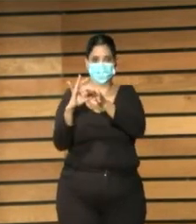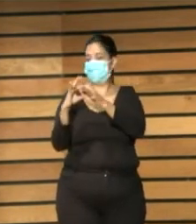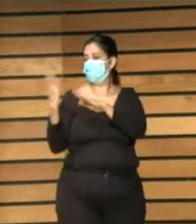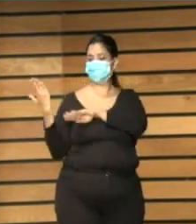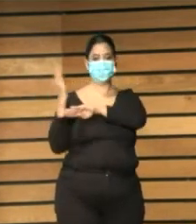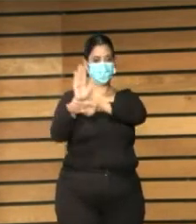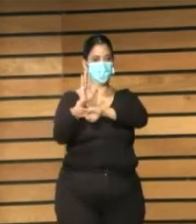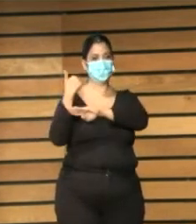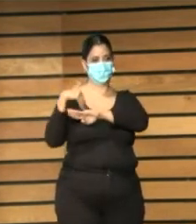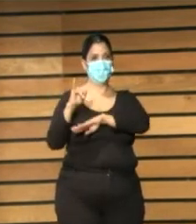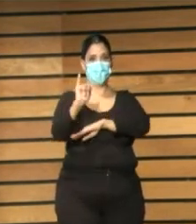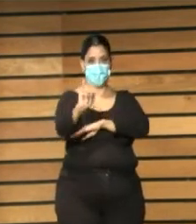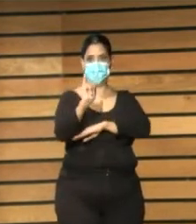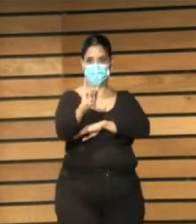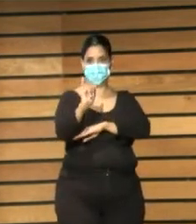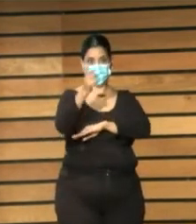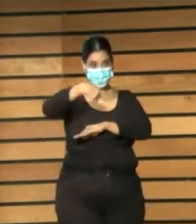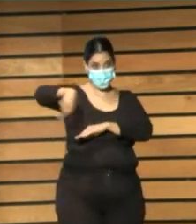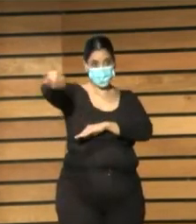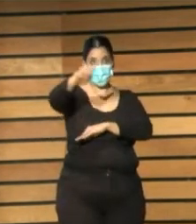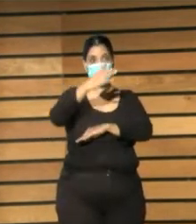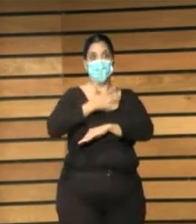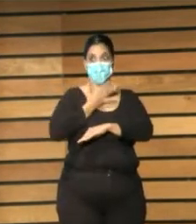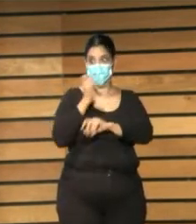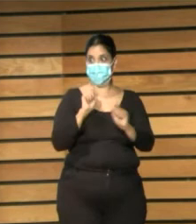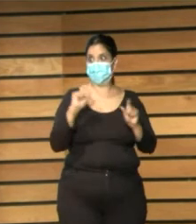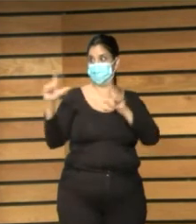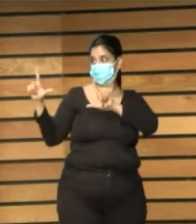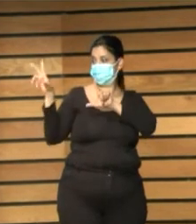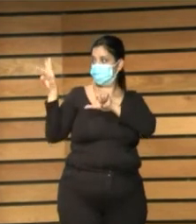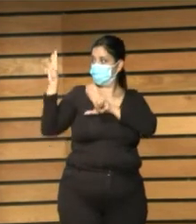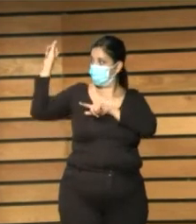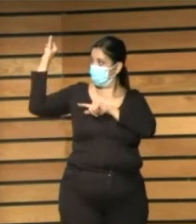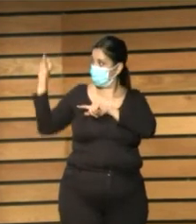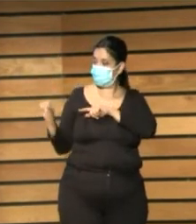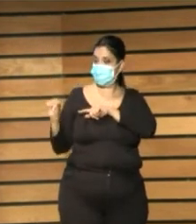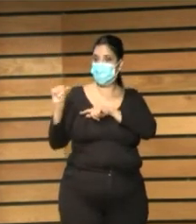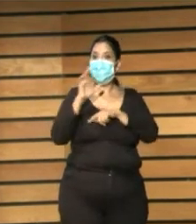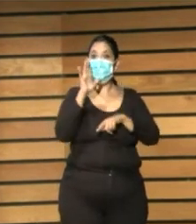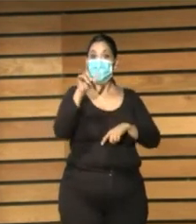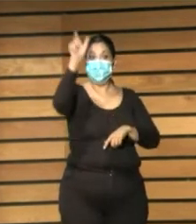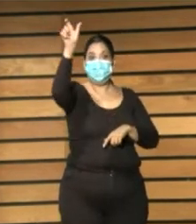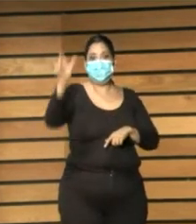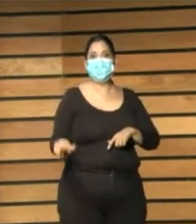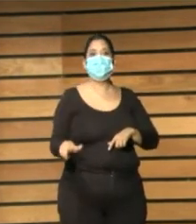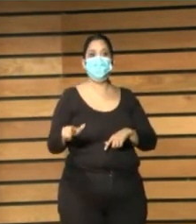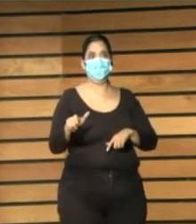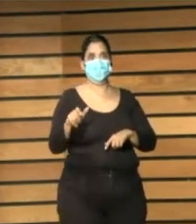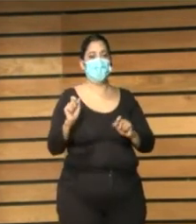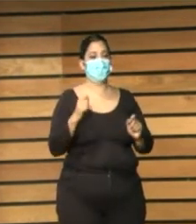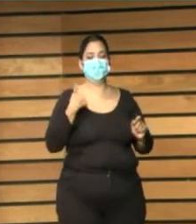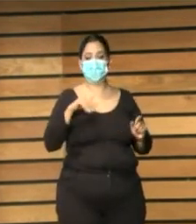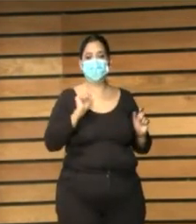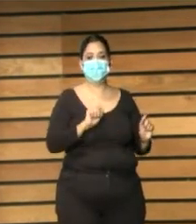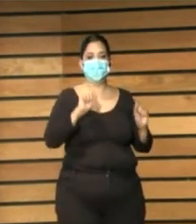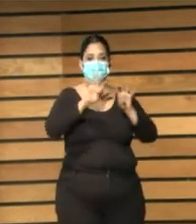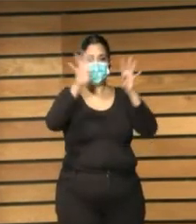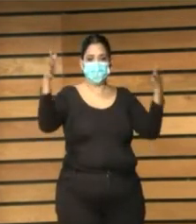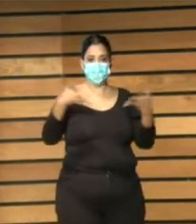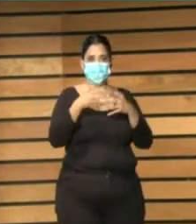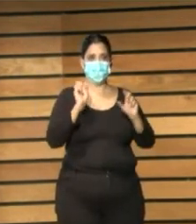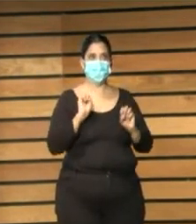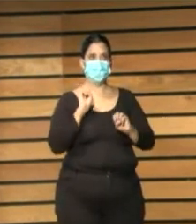además tenéis la grandísima suerte de que el UCEF ha hecho un esfuerzo impro para que esté publicado estos días lo colgaron anteayer